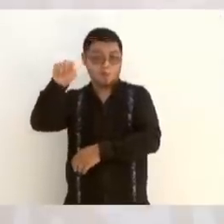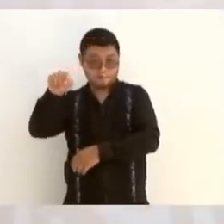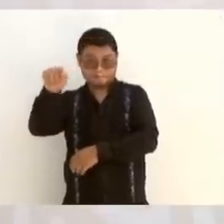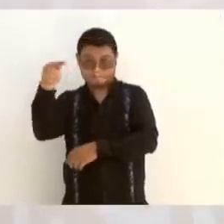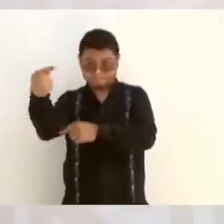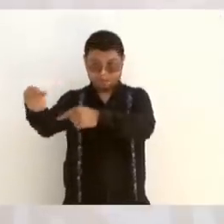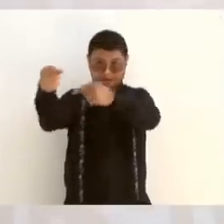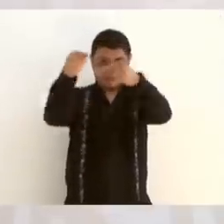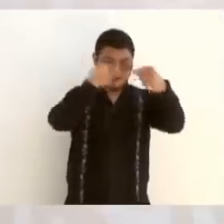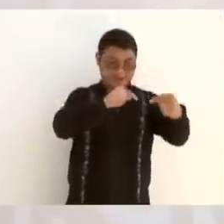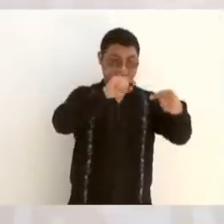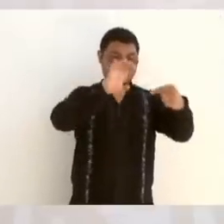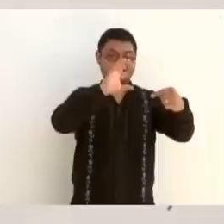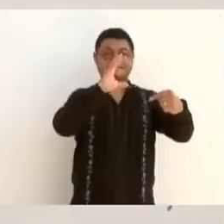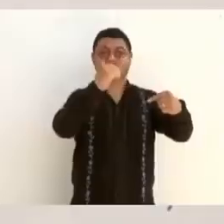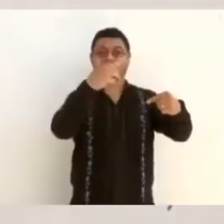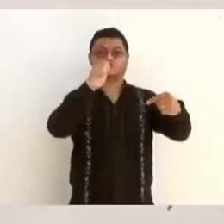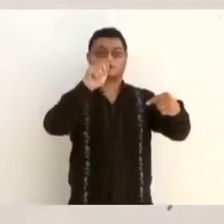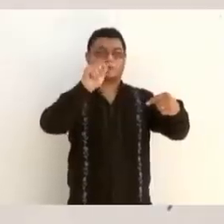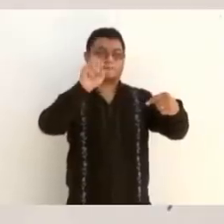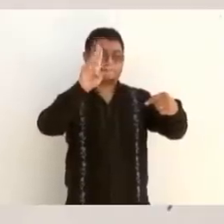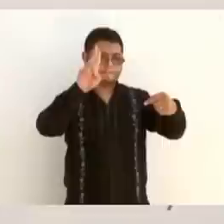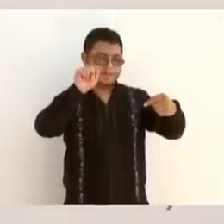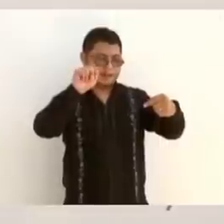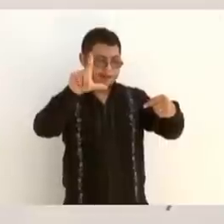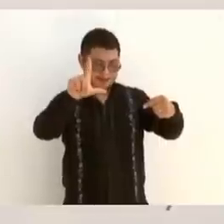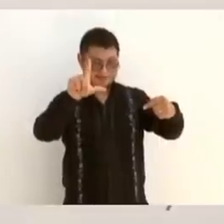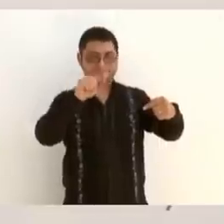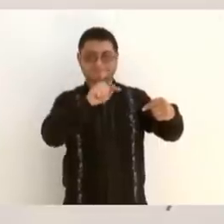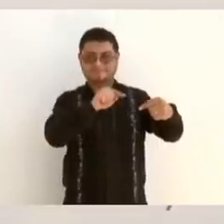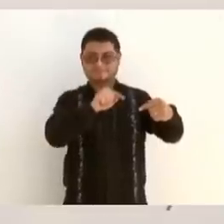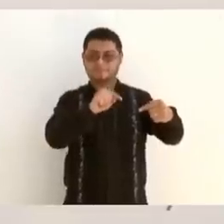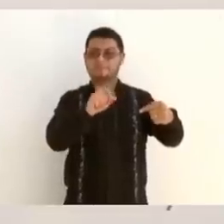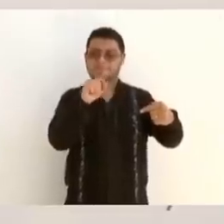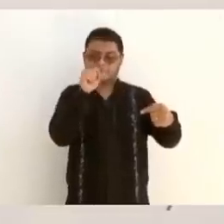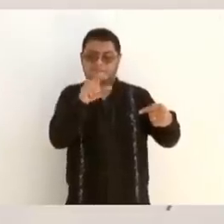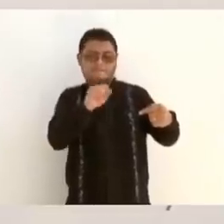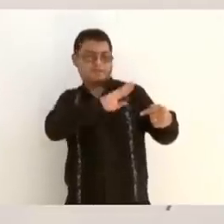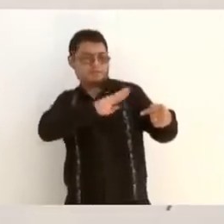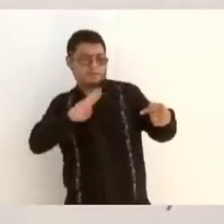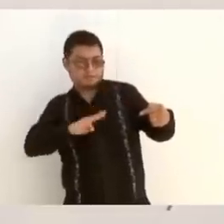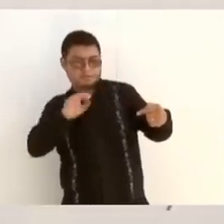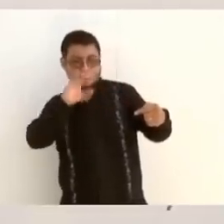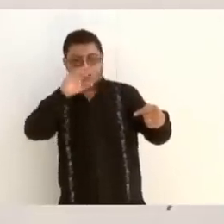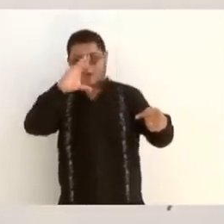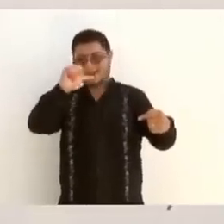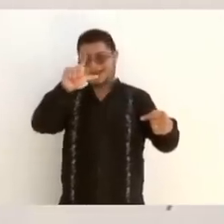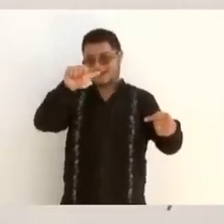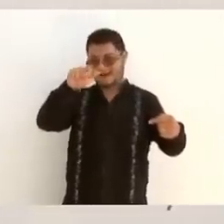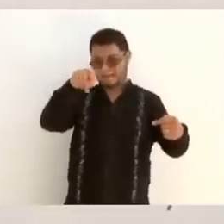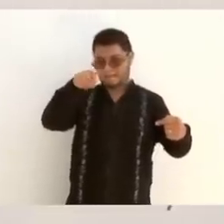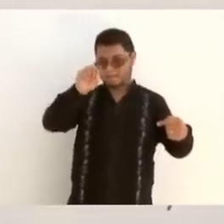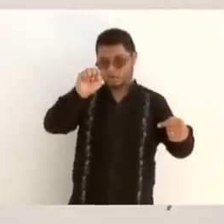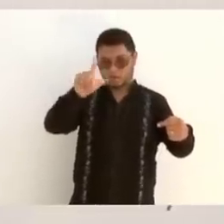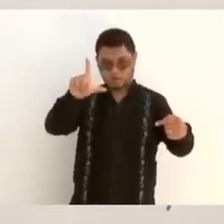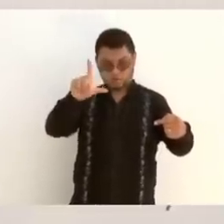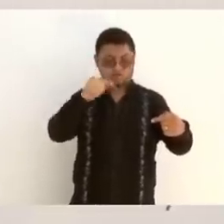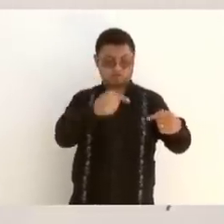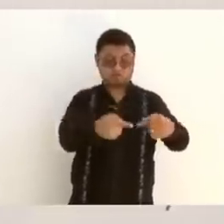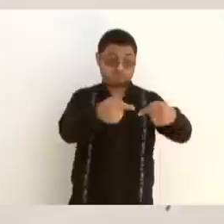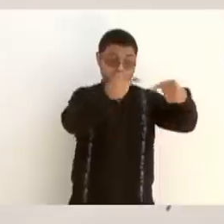Chetumal, Espujil, del municipio de Calakmul, a Escárcega.